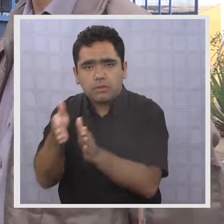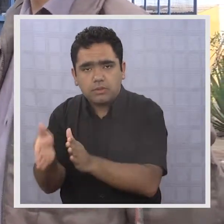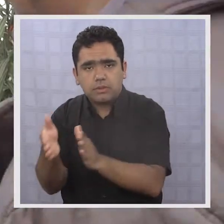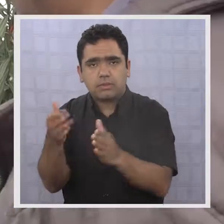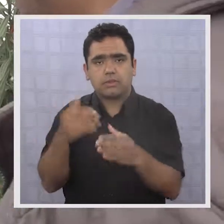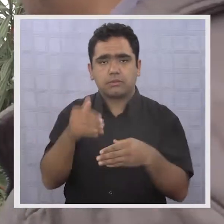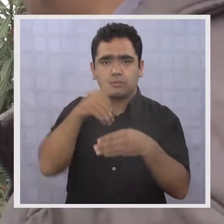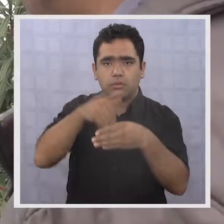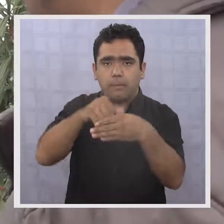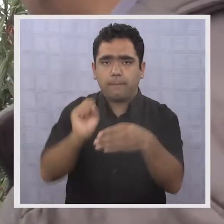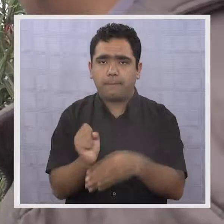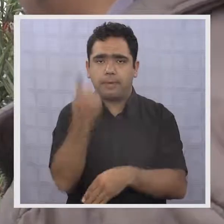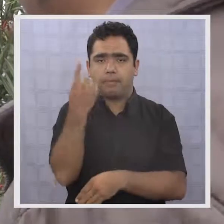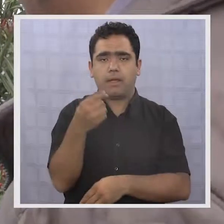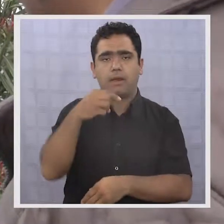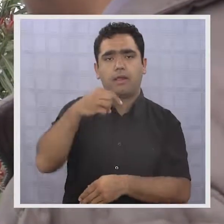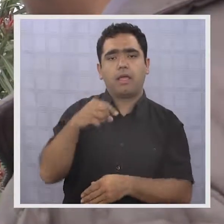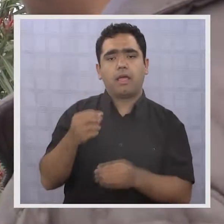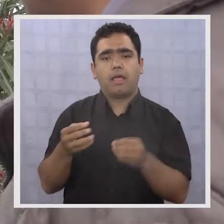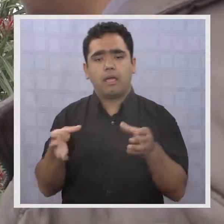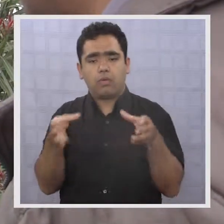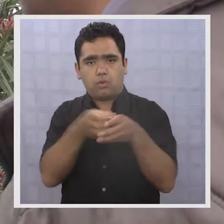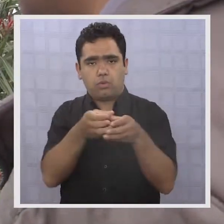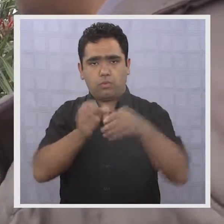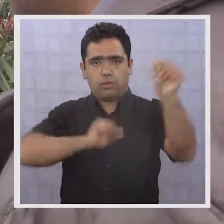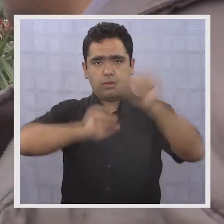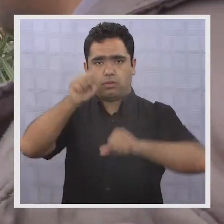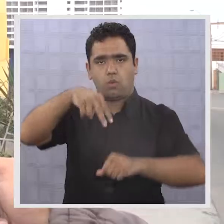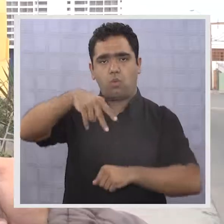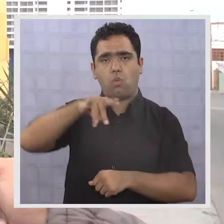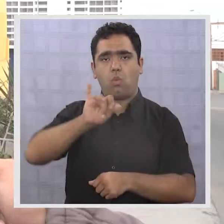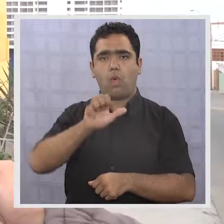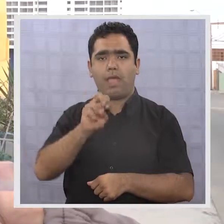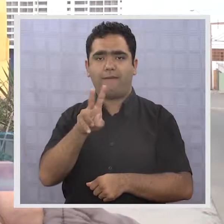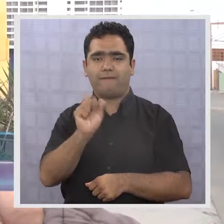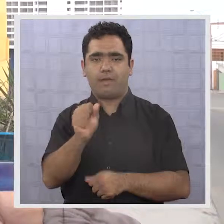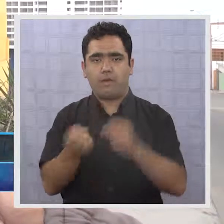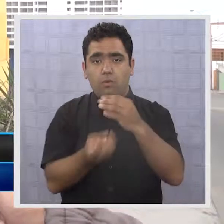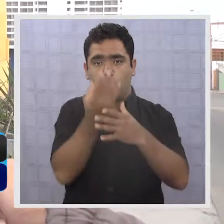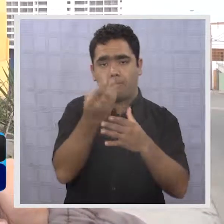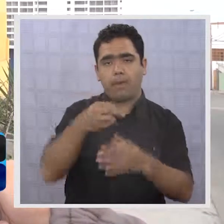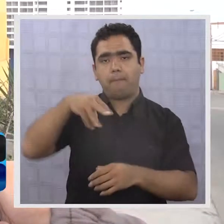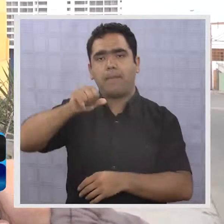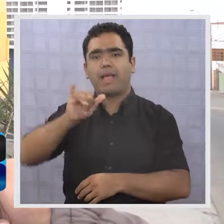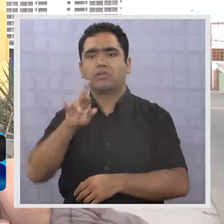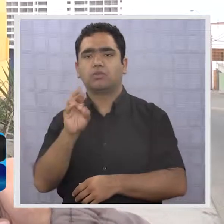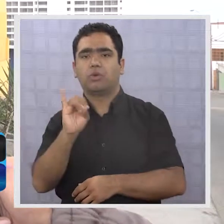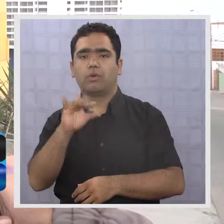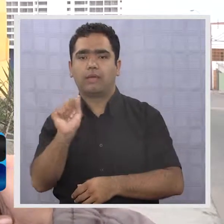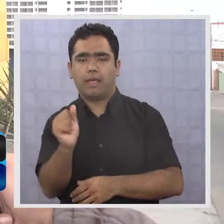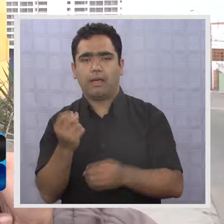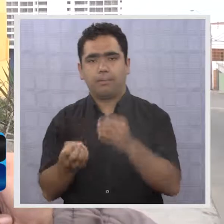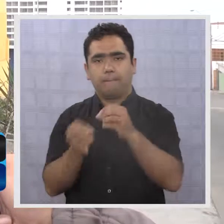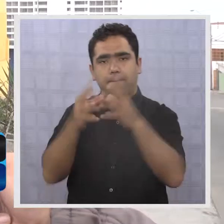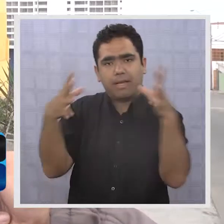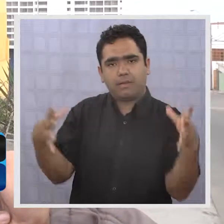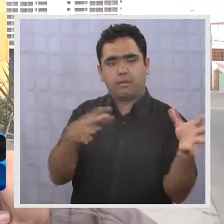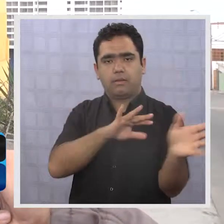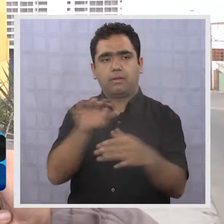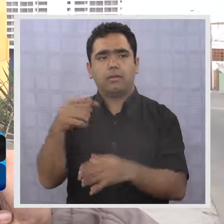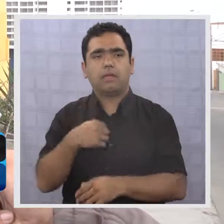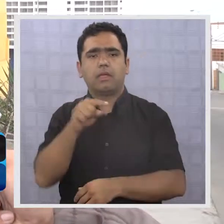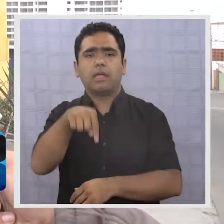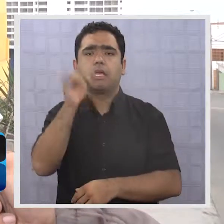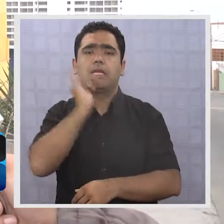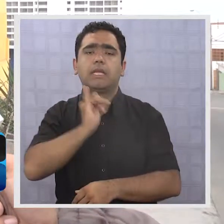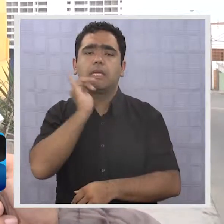Nueva Mayoría. Lo que nosotros habíamos manejado, y por instrucciones de nuestro partido a nivel nacional, era que en Iquique se realizaban